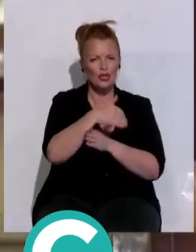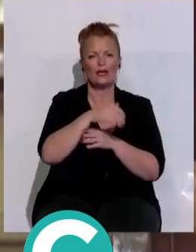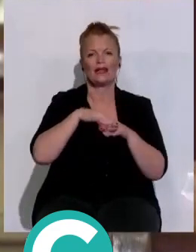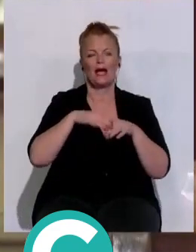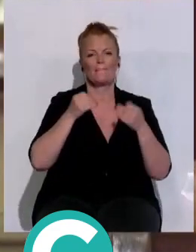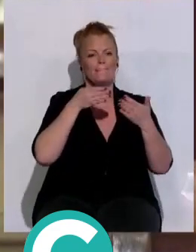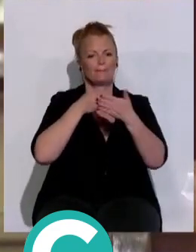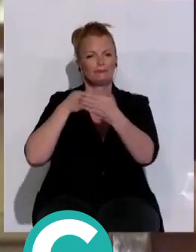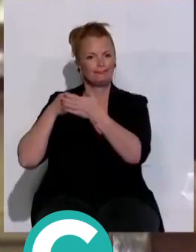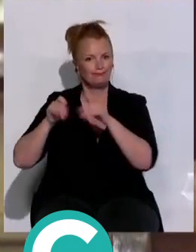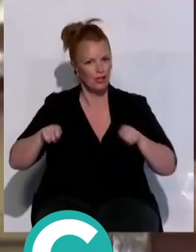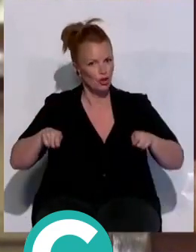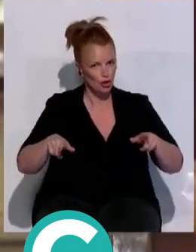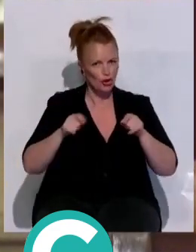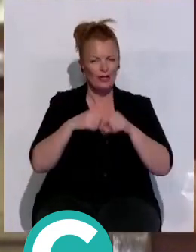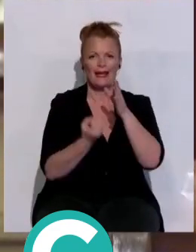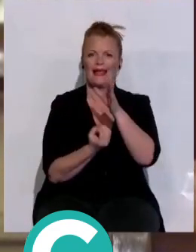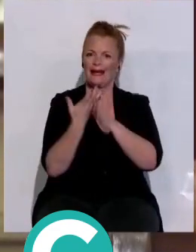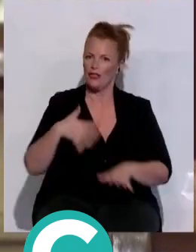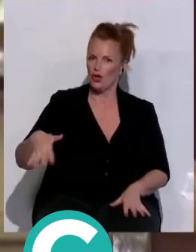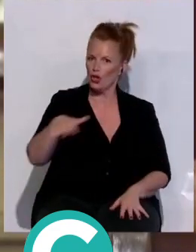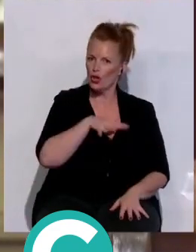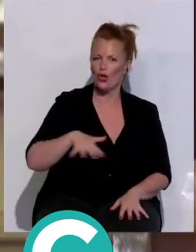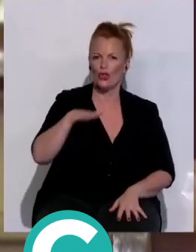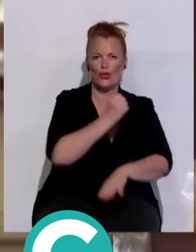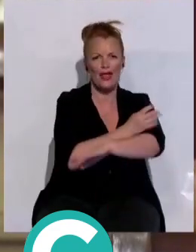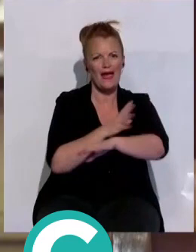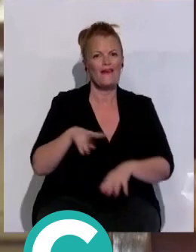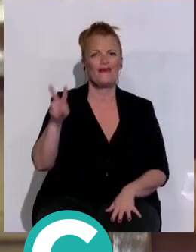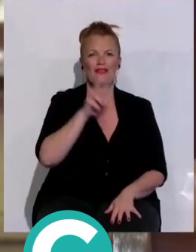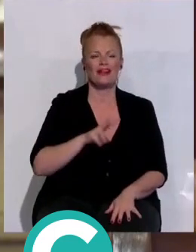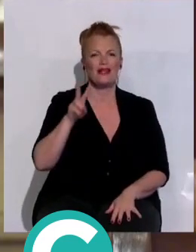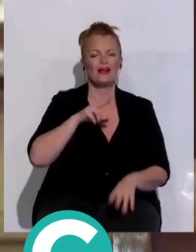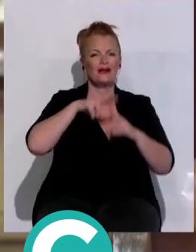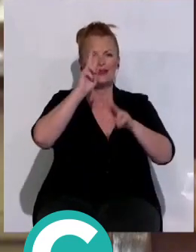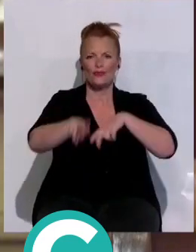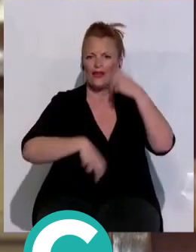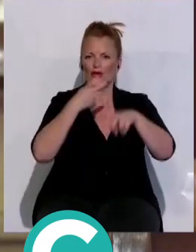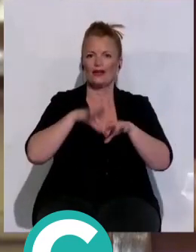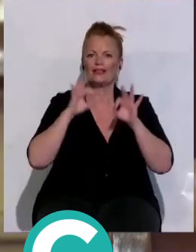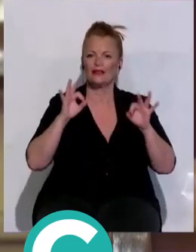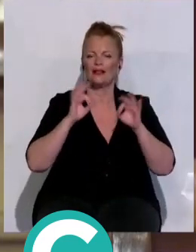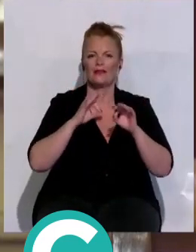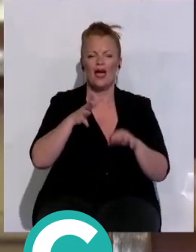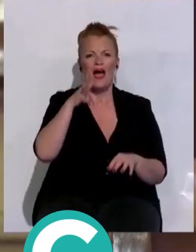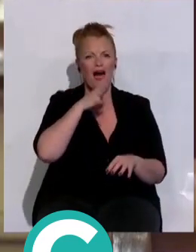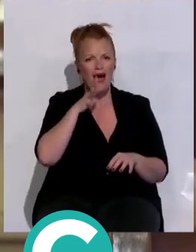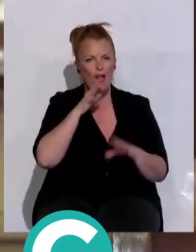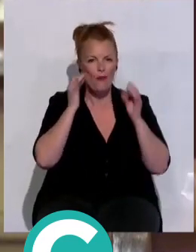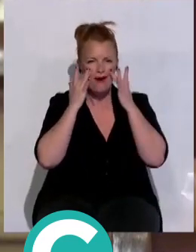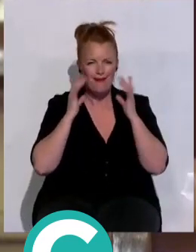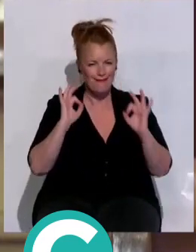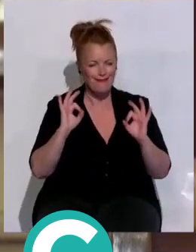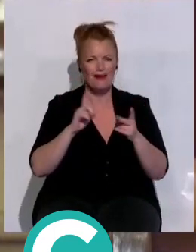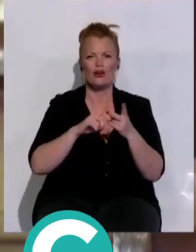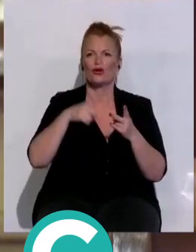arquitectónicas, la creación de espacios de estancias, zonas verdes, así como la renovación integral del sistema de recogida de aguas pluviales y una nueva red